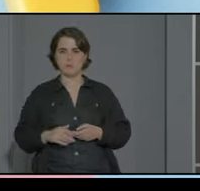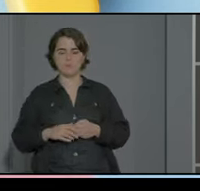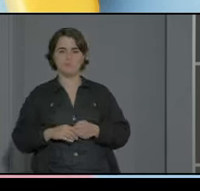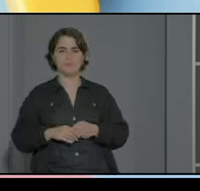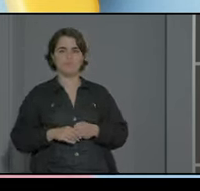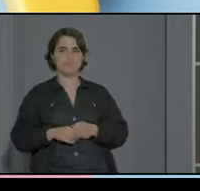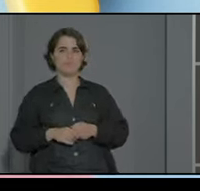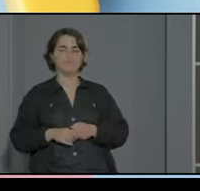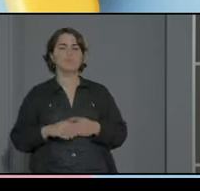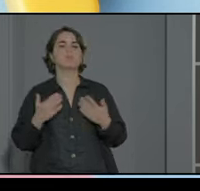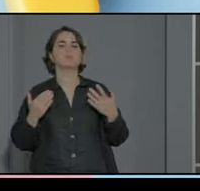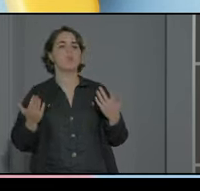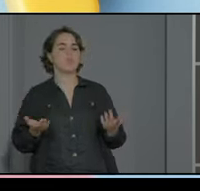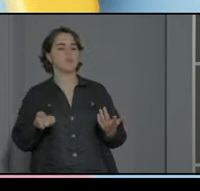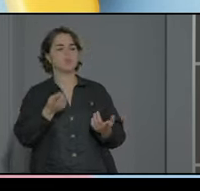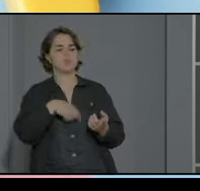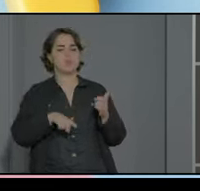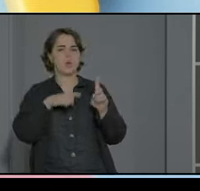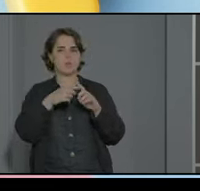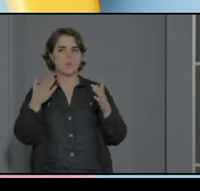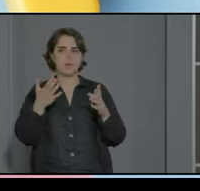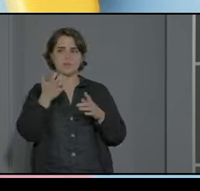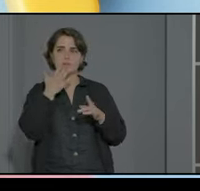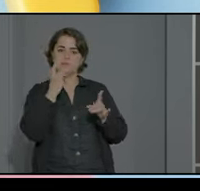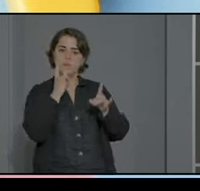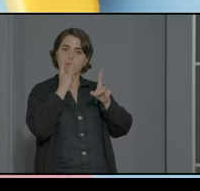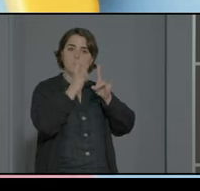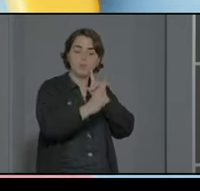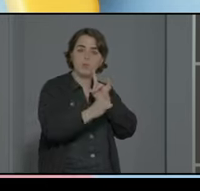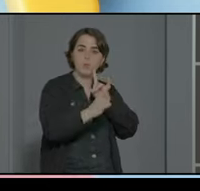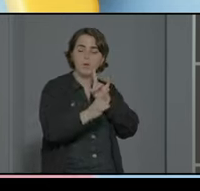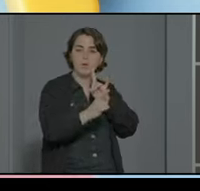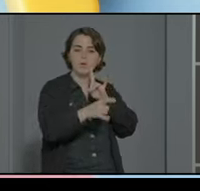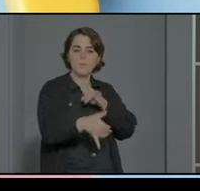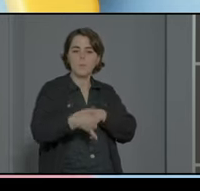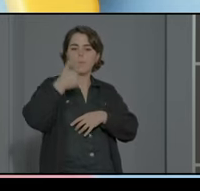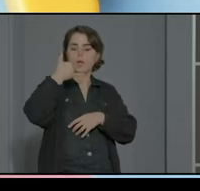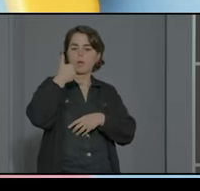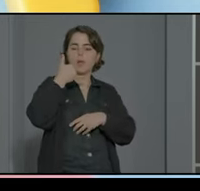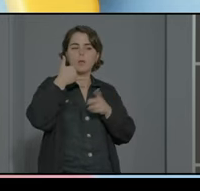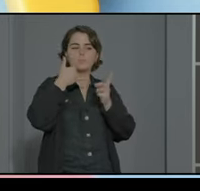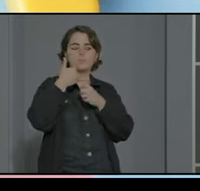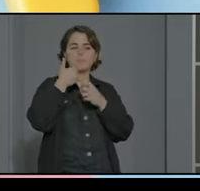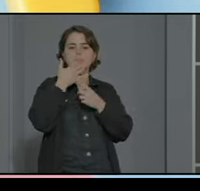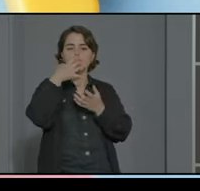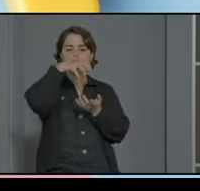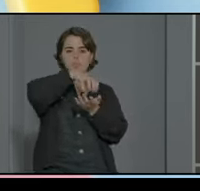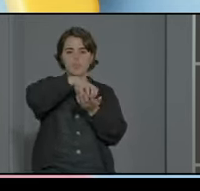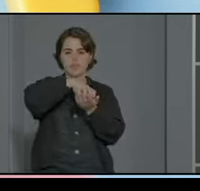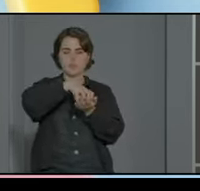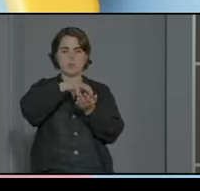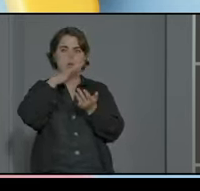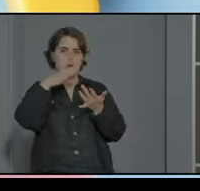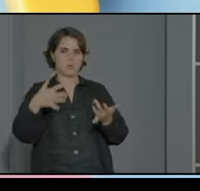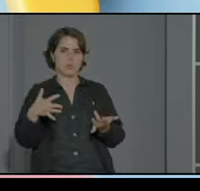entonces bueno tratamos de buscar bueno el teléfono si la llamada es telefónica pues ser amable está el teléfono si estamos en el centro que hemos tenido